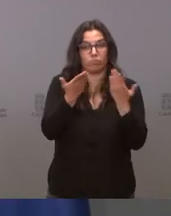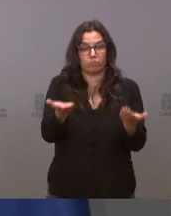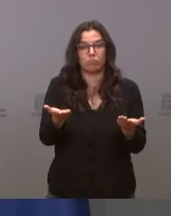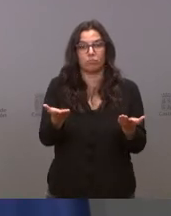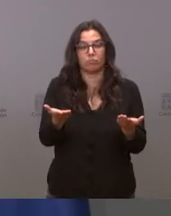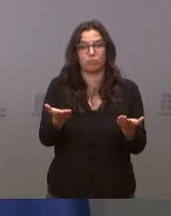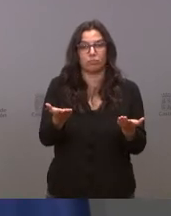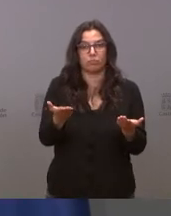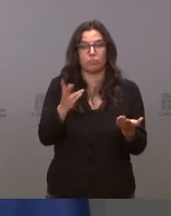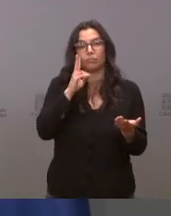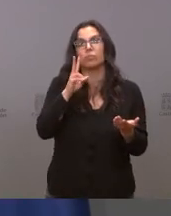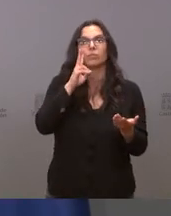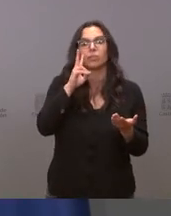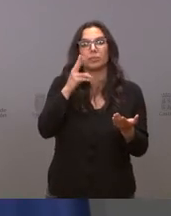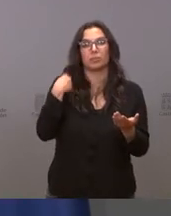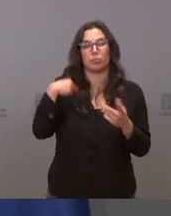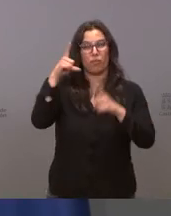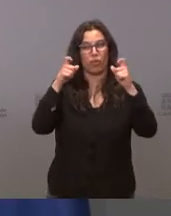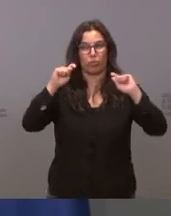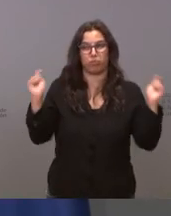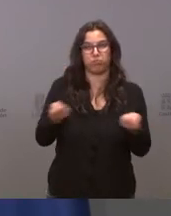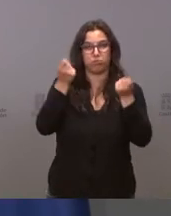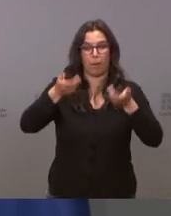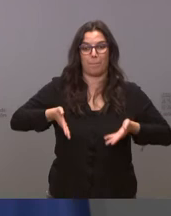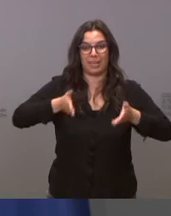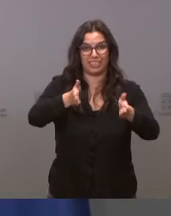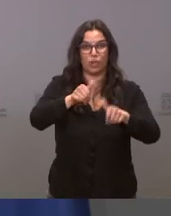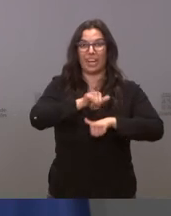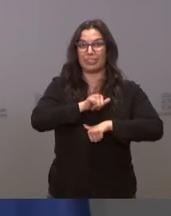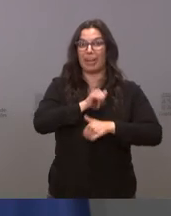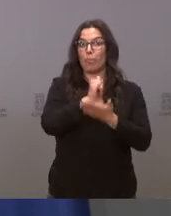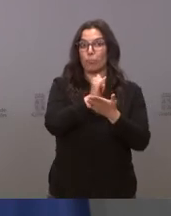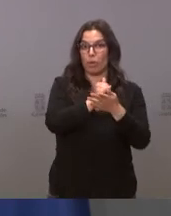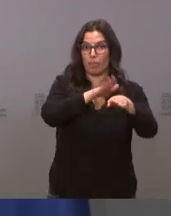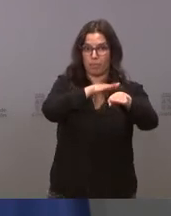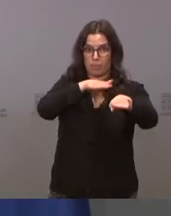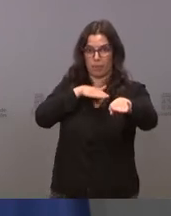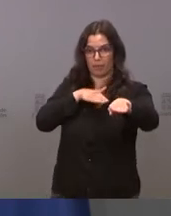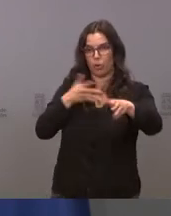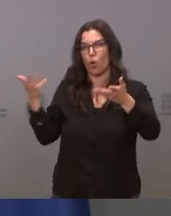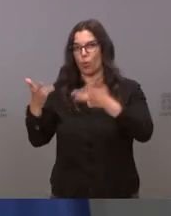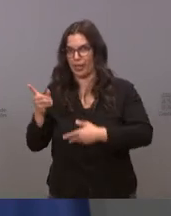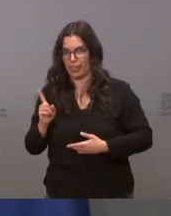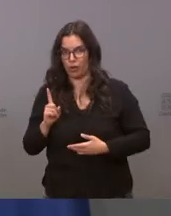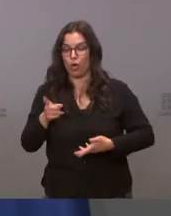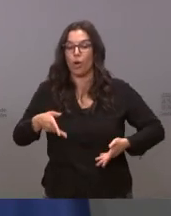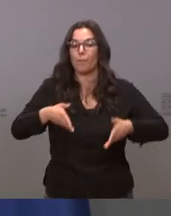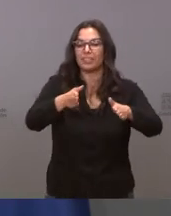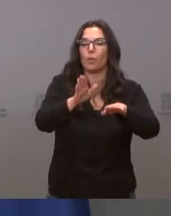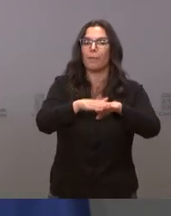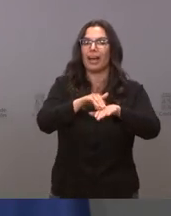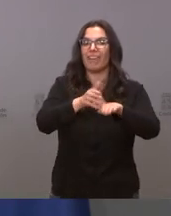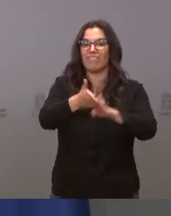la zona del pasillo de espera de pruebas en un caso no del pasillo de urgencias sino el pasillo de espera de pruebas